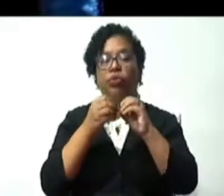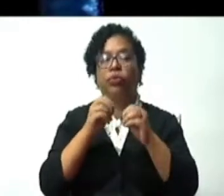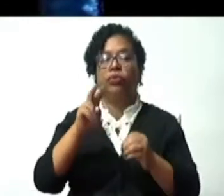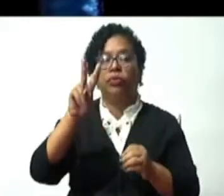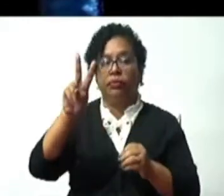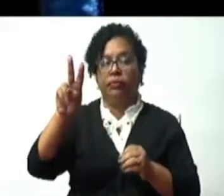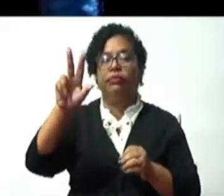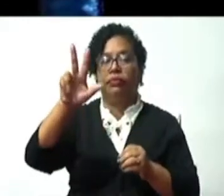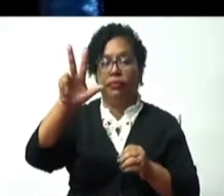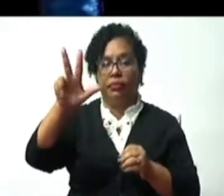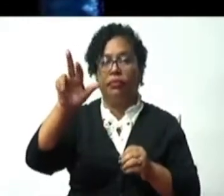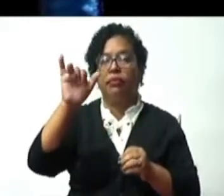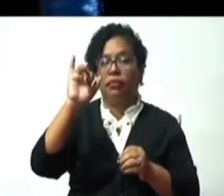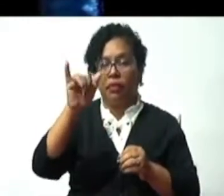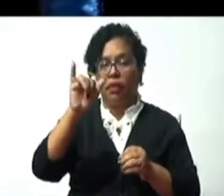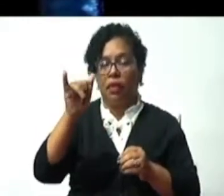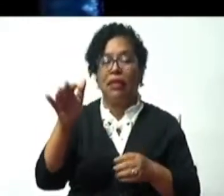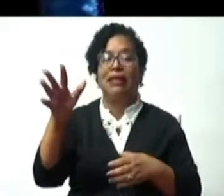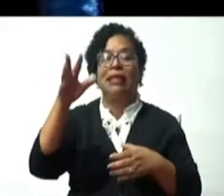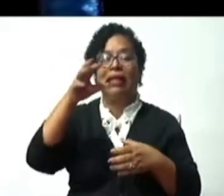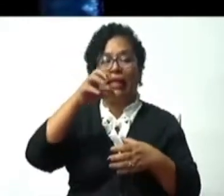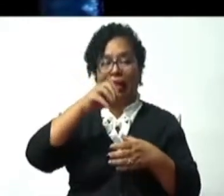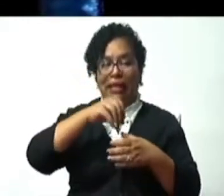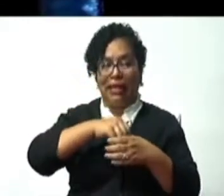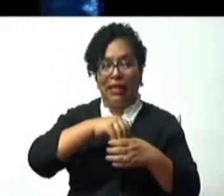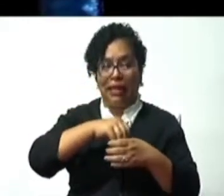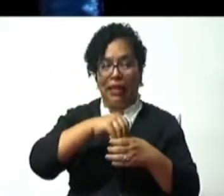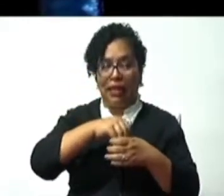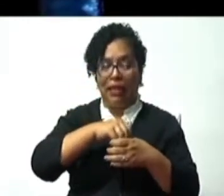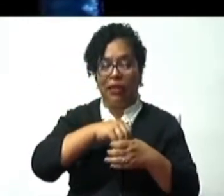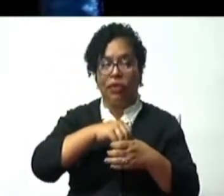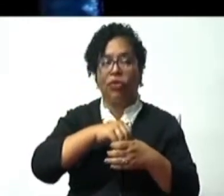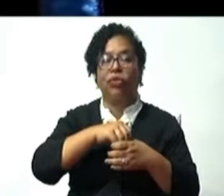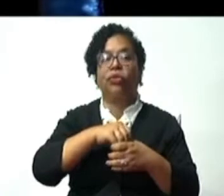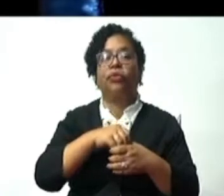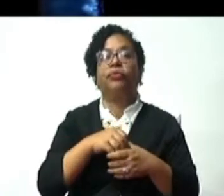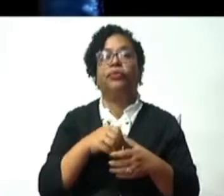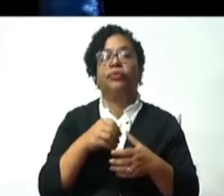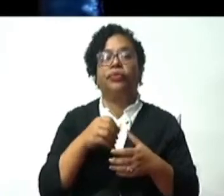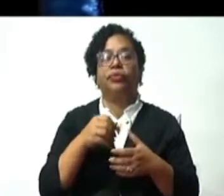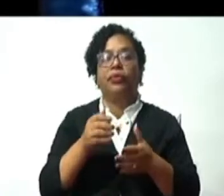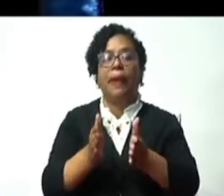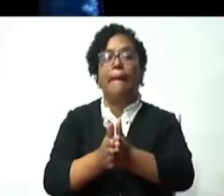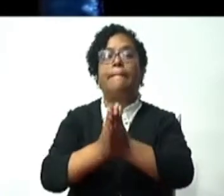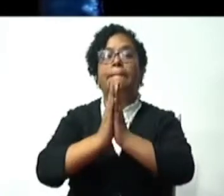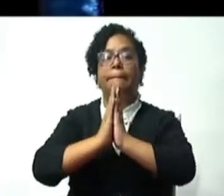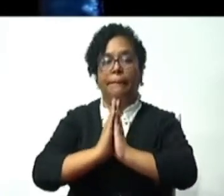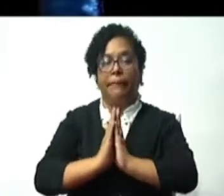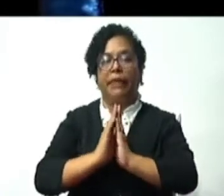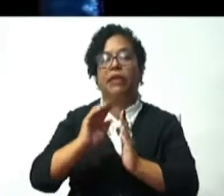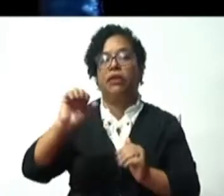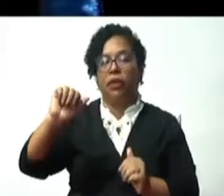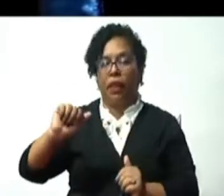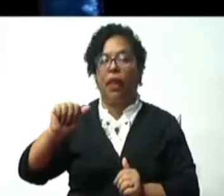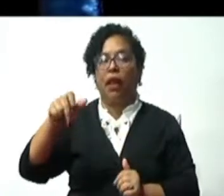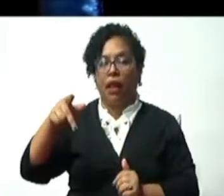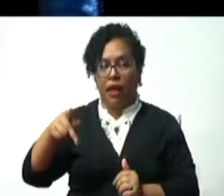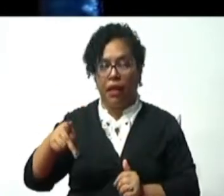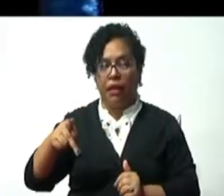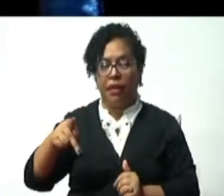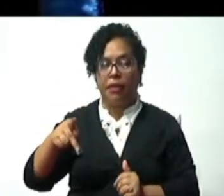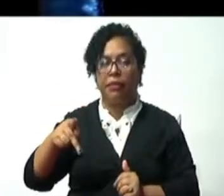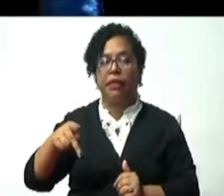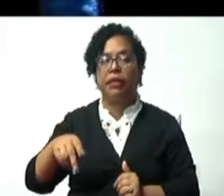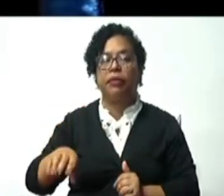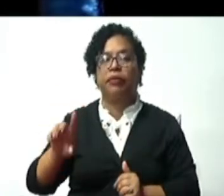manera conjunta hicimos los partidos Alianza País y Opción Democrática de revisión de la